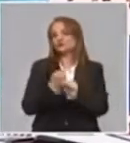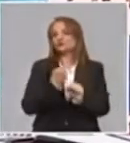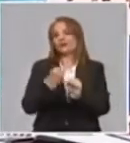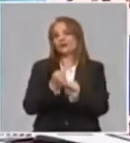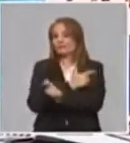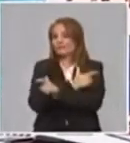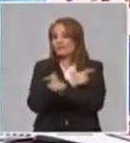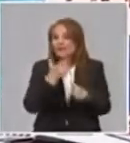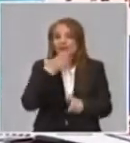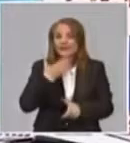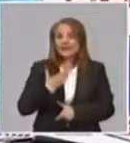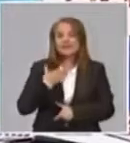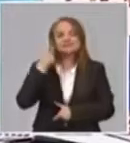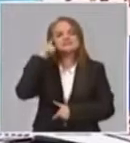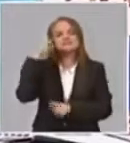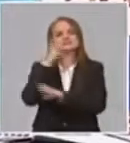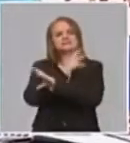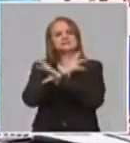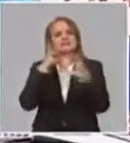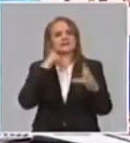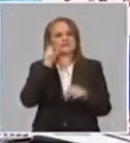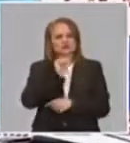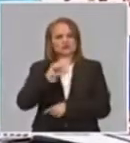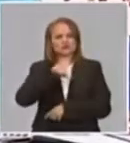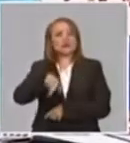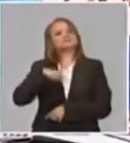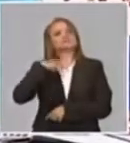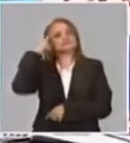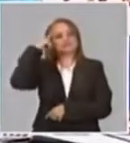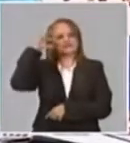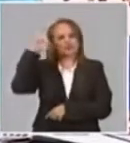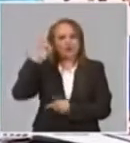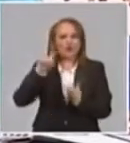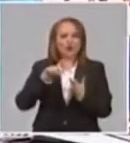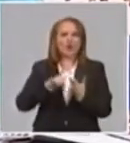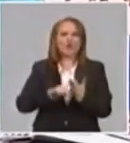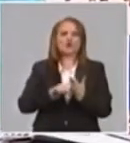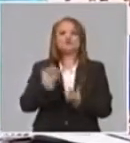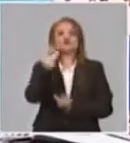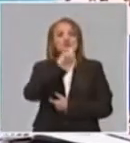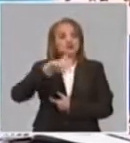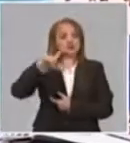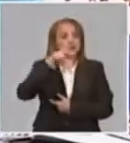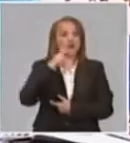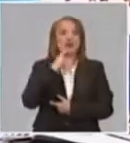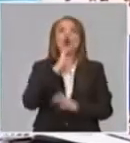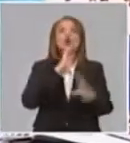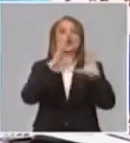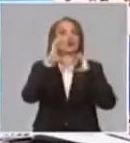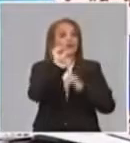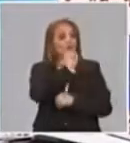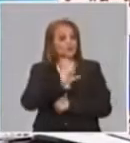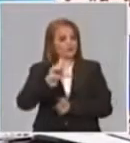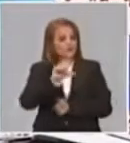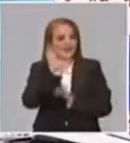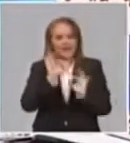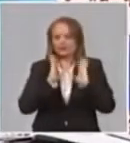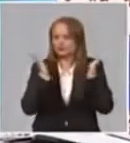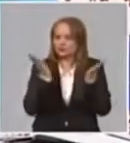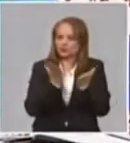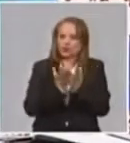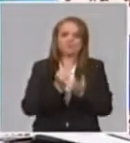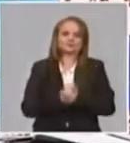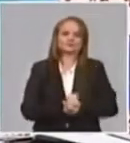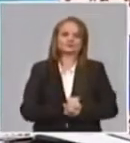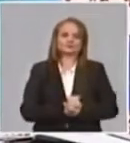ciencias sociales, de nuestros psicólogos, de nuestros sociólogos, ¿verdad? Los comunicadores sociales. Los comunicadores sociales, correcto. Y